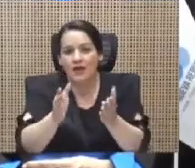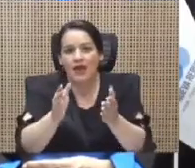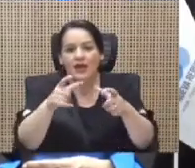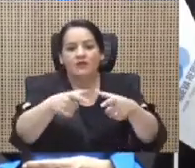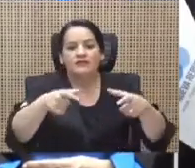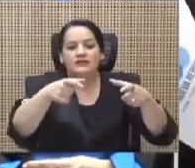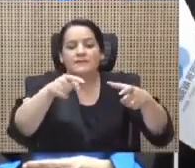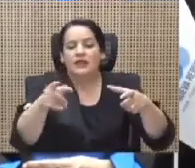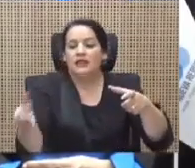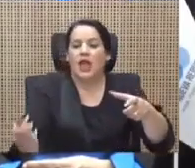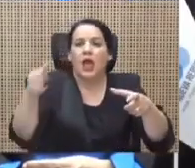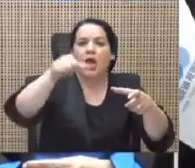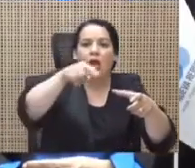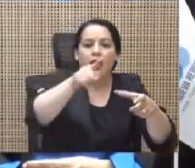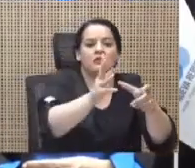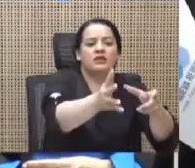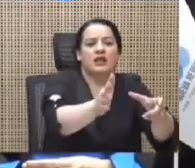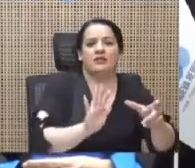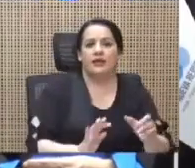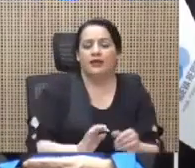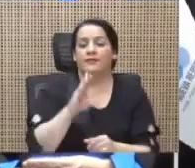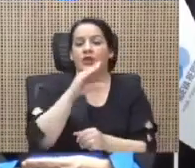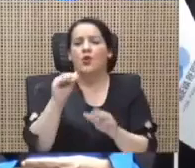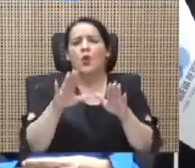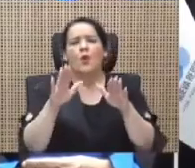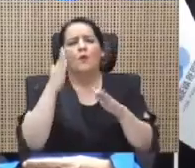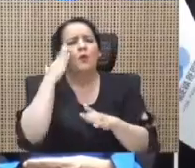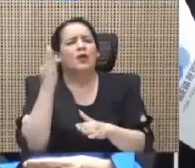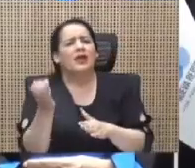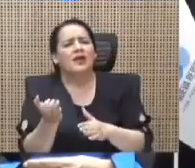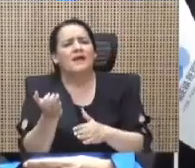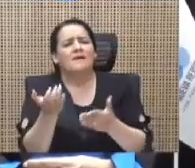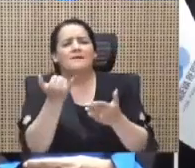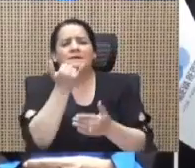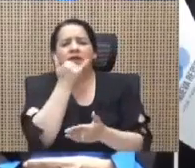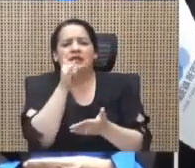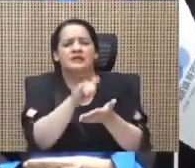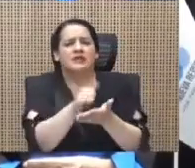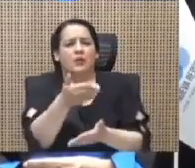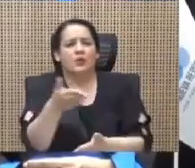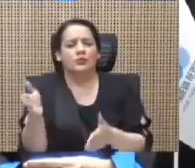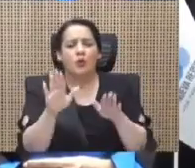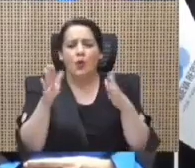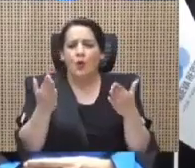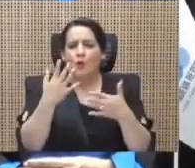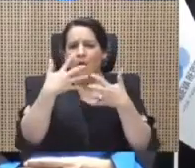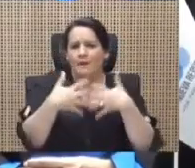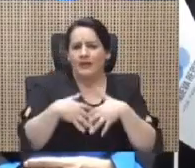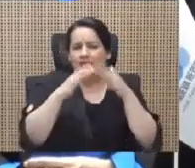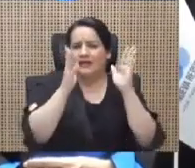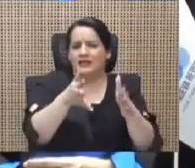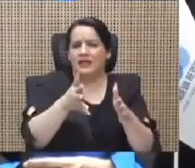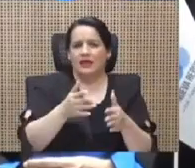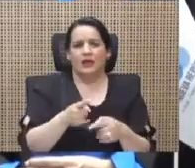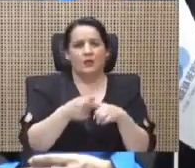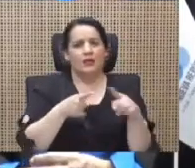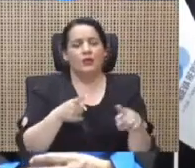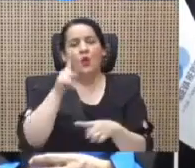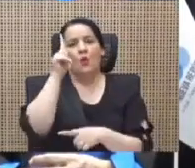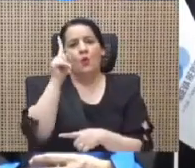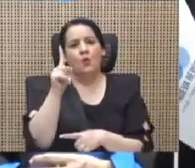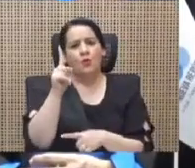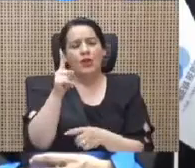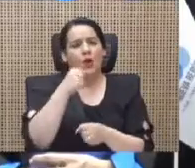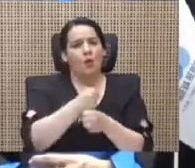tipo de cosas en este país? ¿Cómo una empresa deja abandonada a medio palo una obra para la cual se le adjudicaron 1.200